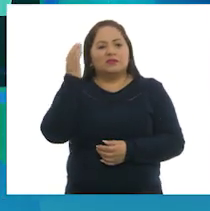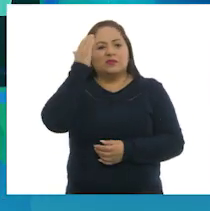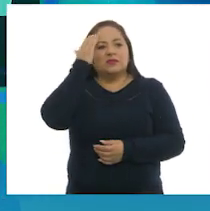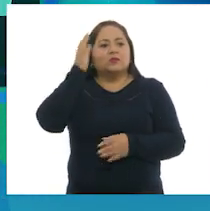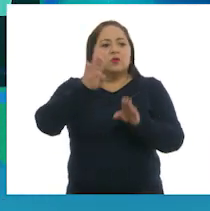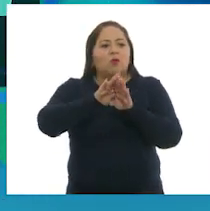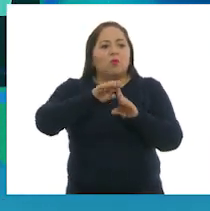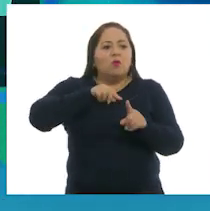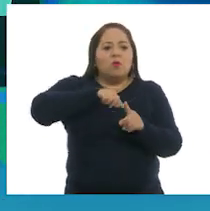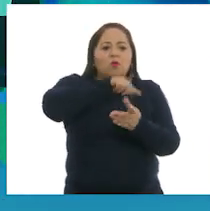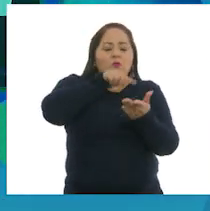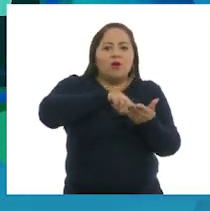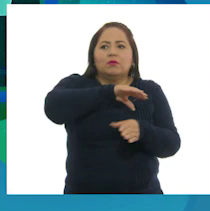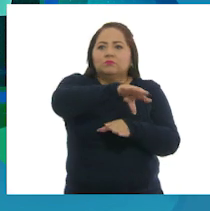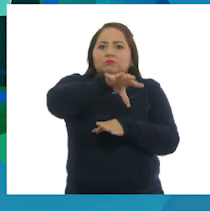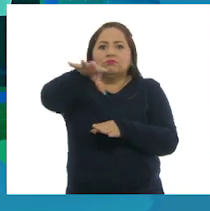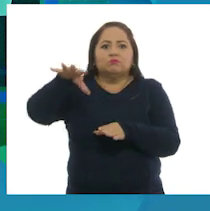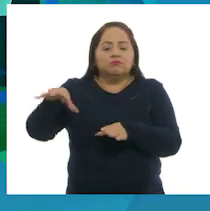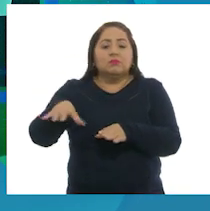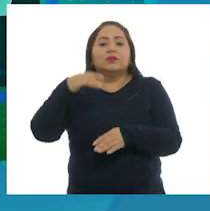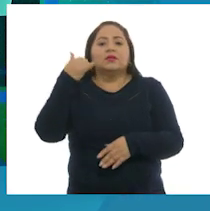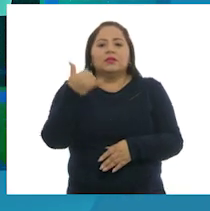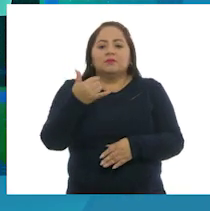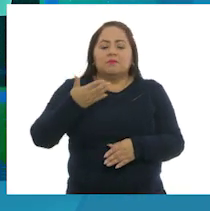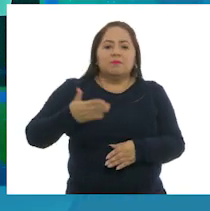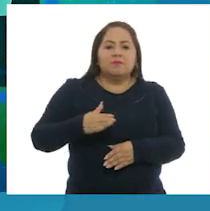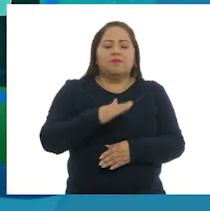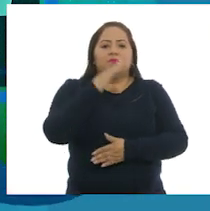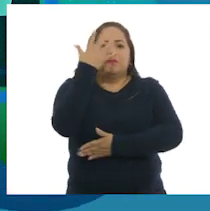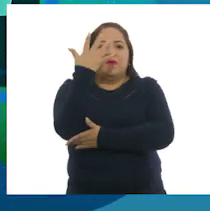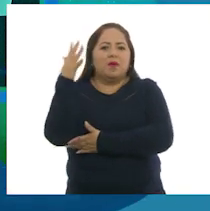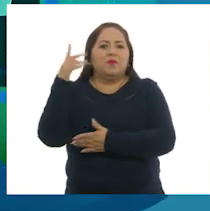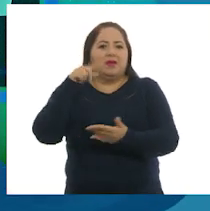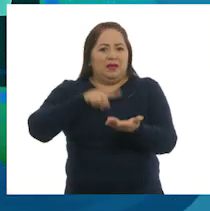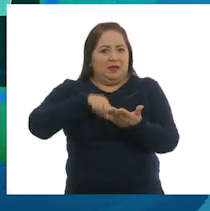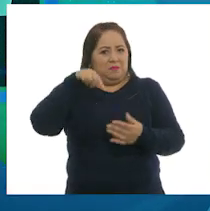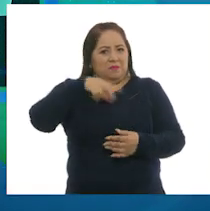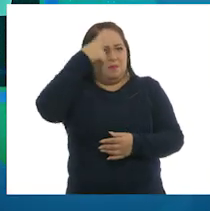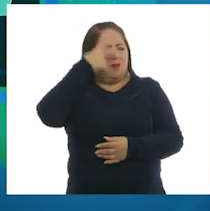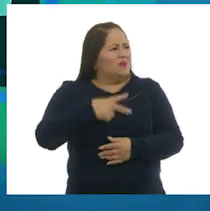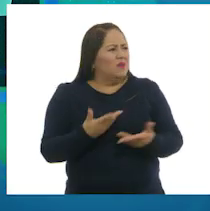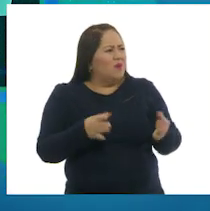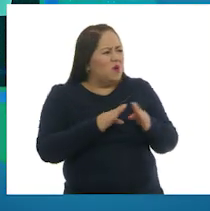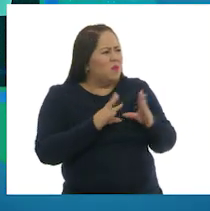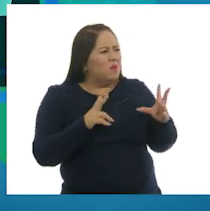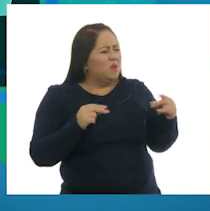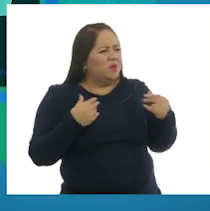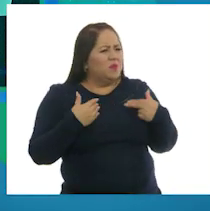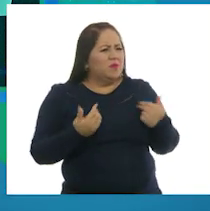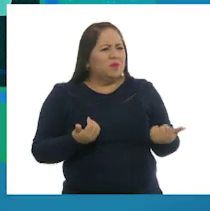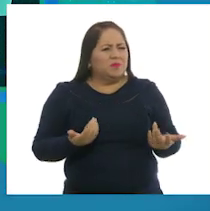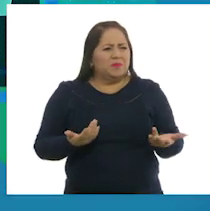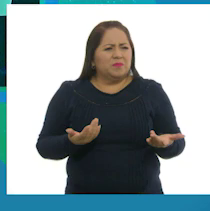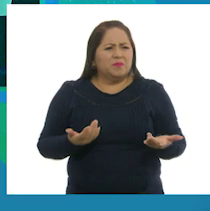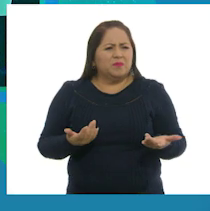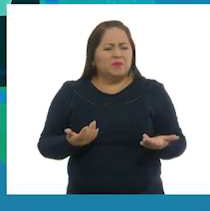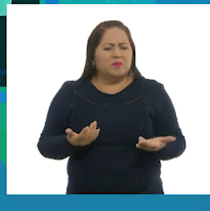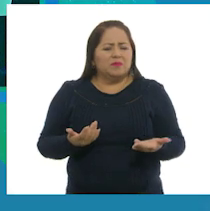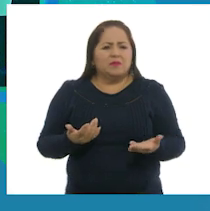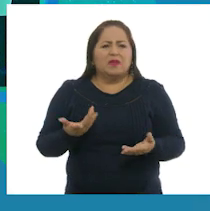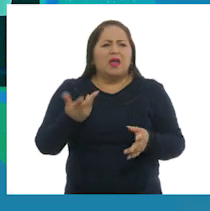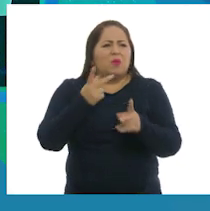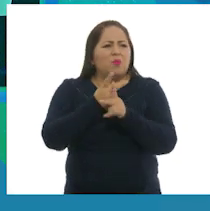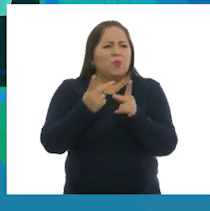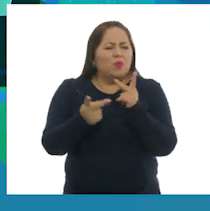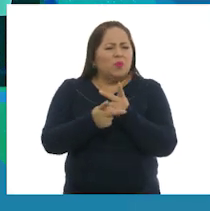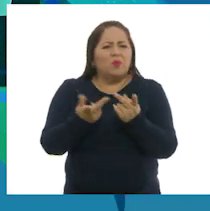distribución de los espacios forestales y pesqueros en México. ¿Cómo? ¿Las producciones, la producción